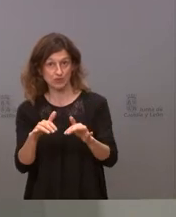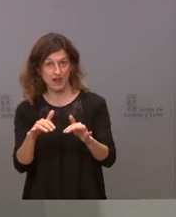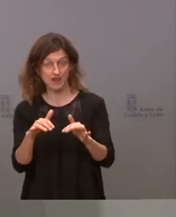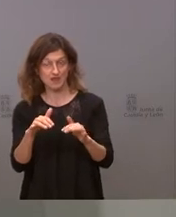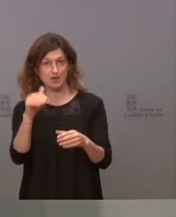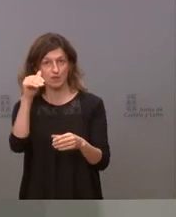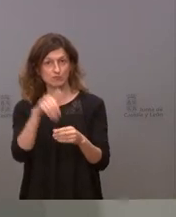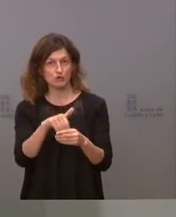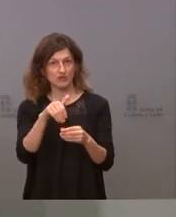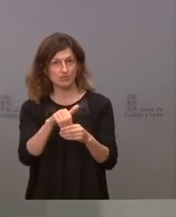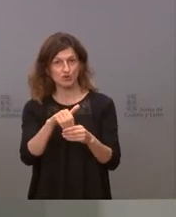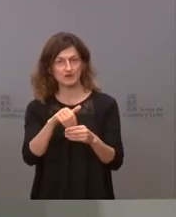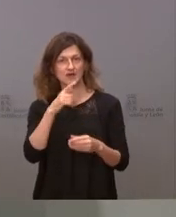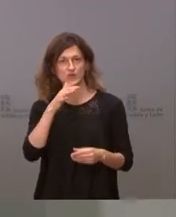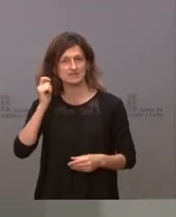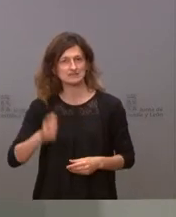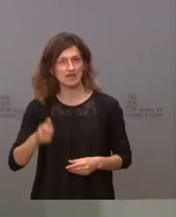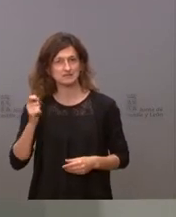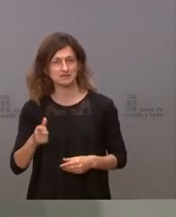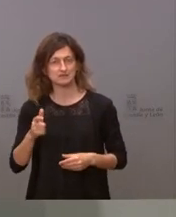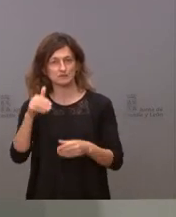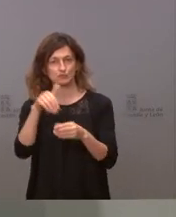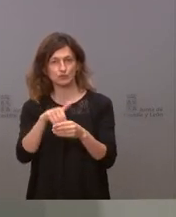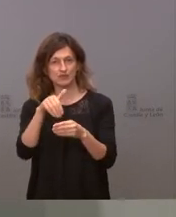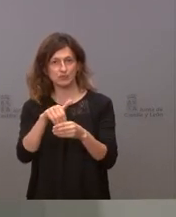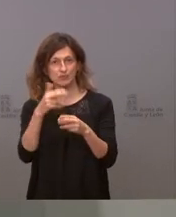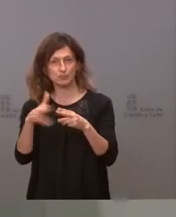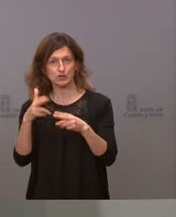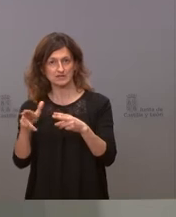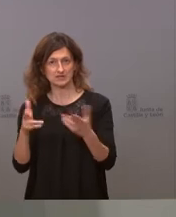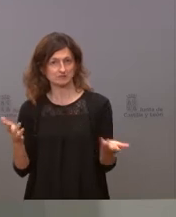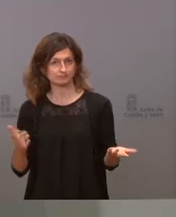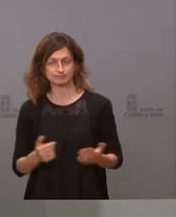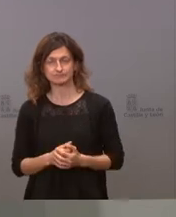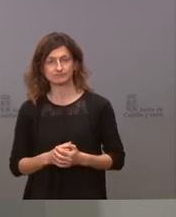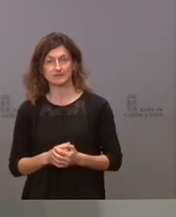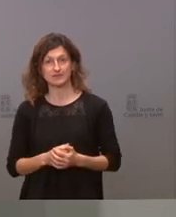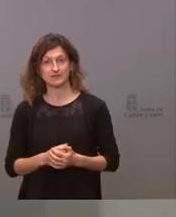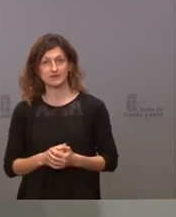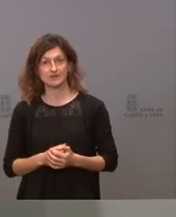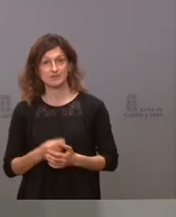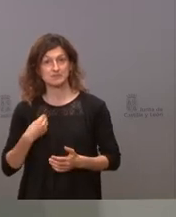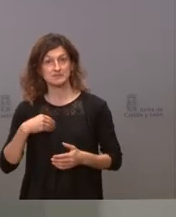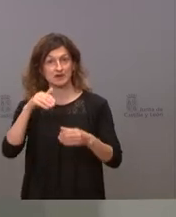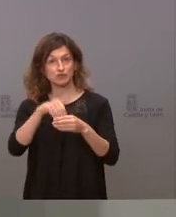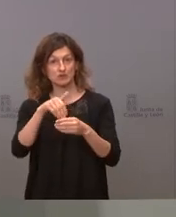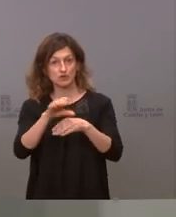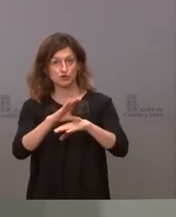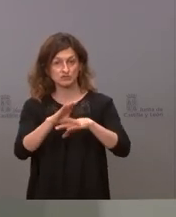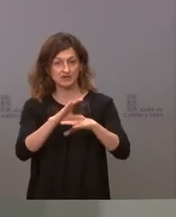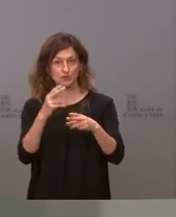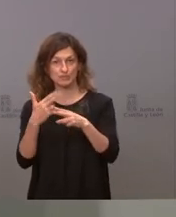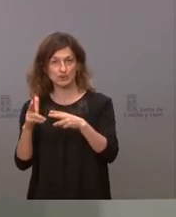sean sistemáticamente ahora votaciones políticas en las cuales son los consejeros de un